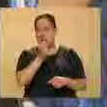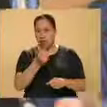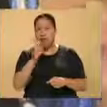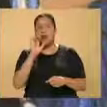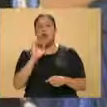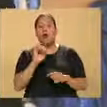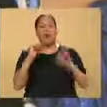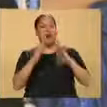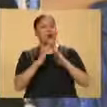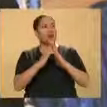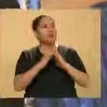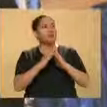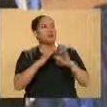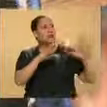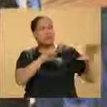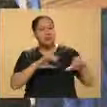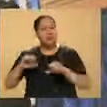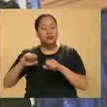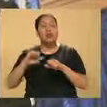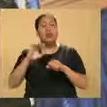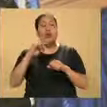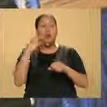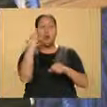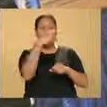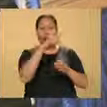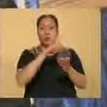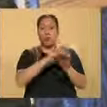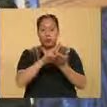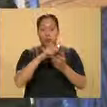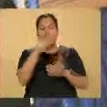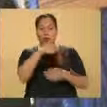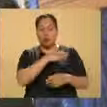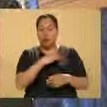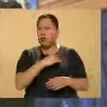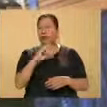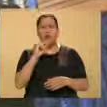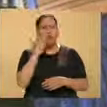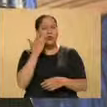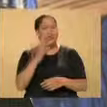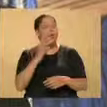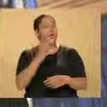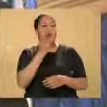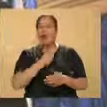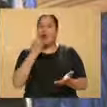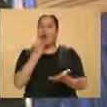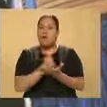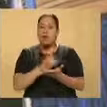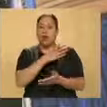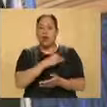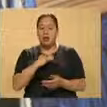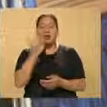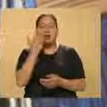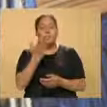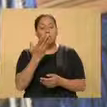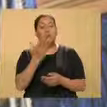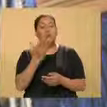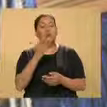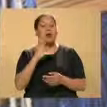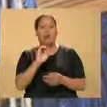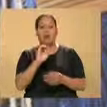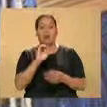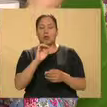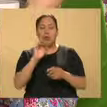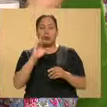patrimonial, o bien en contra de los derechos reproductivos, ya sea por acción u omisión. Recuerden que